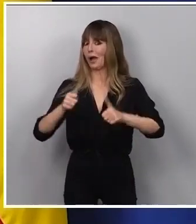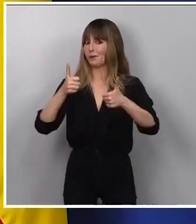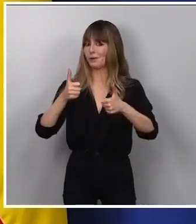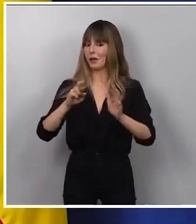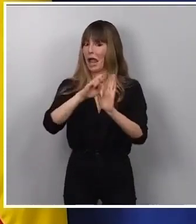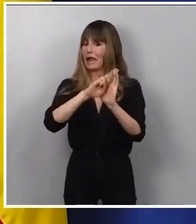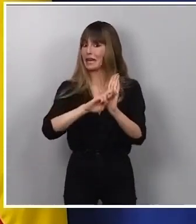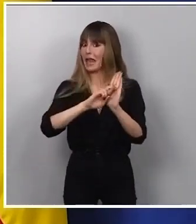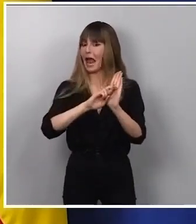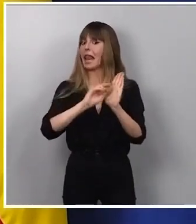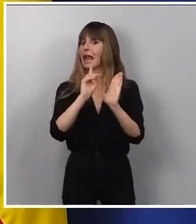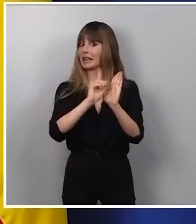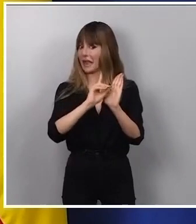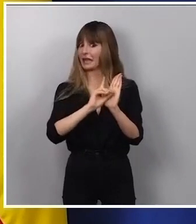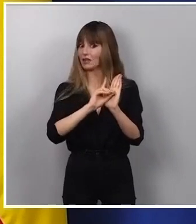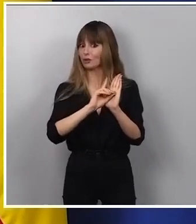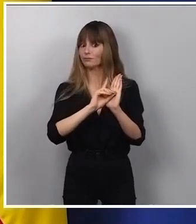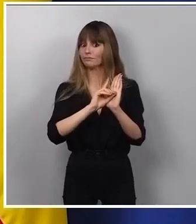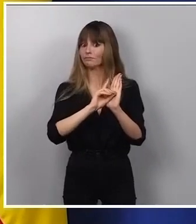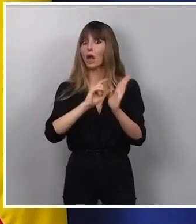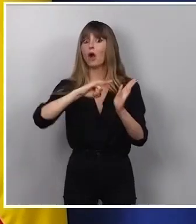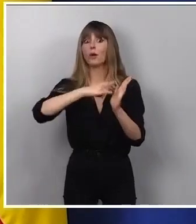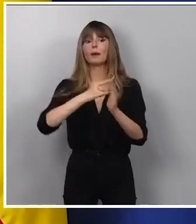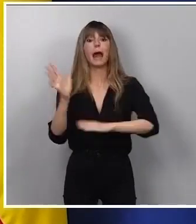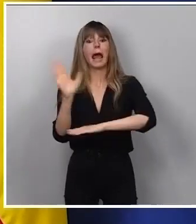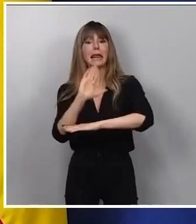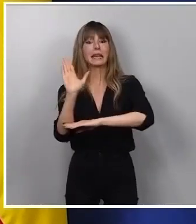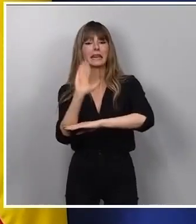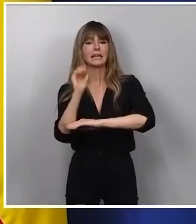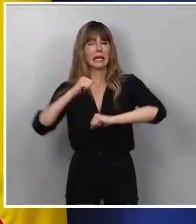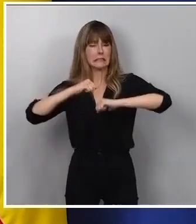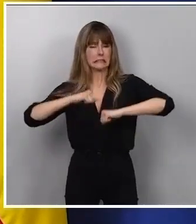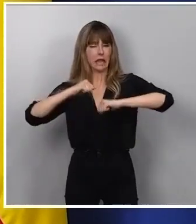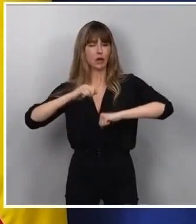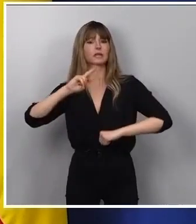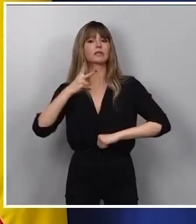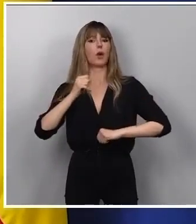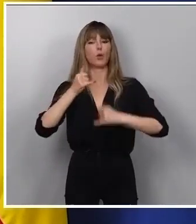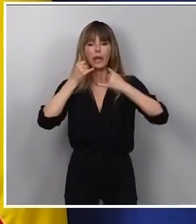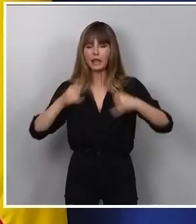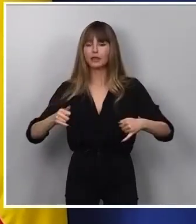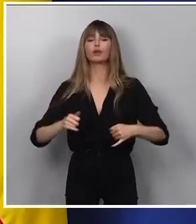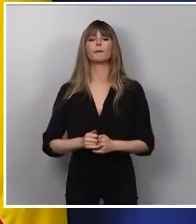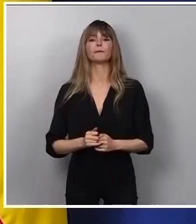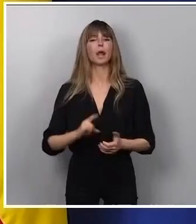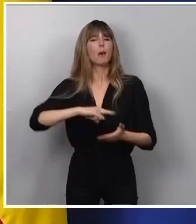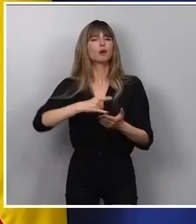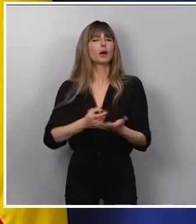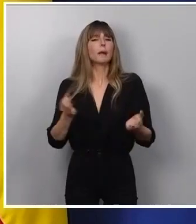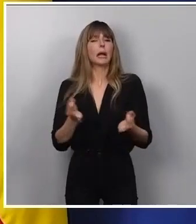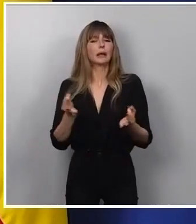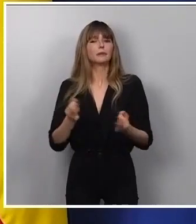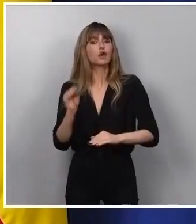Real Decreto que desarrolla las bases que regirán el programa Cine Senior en su segunda edición. El Cine Senior es un programa de